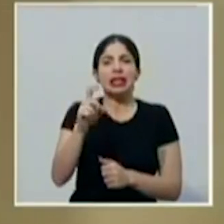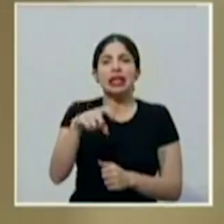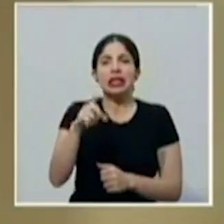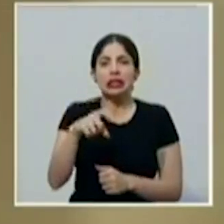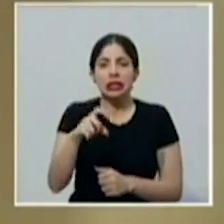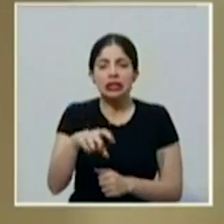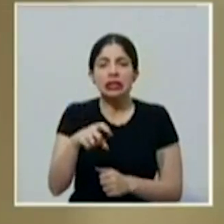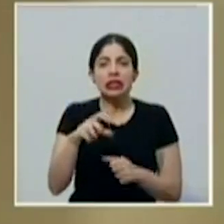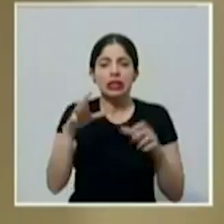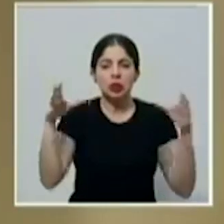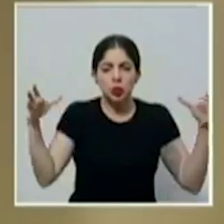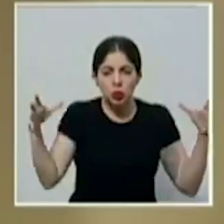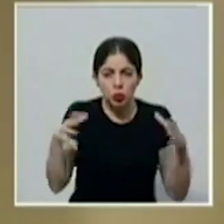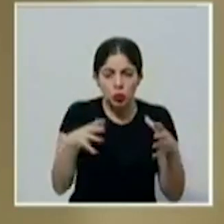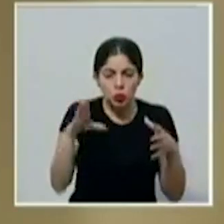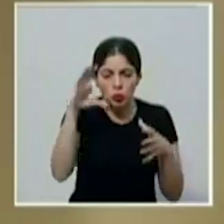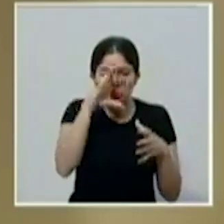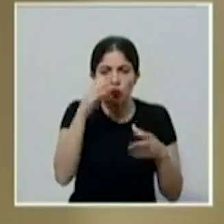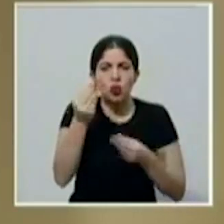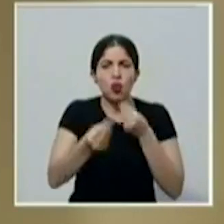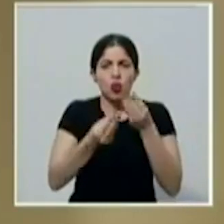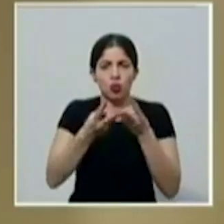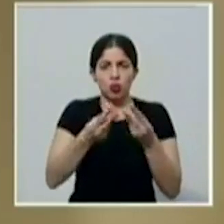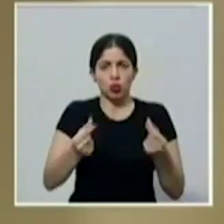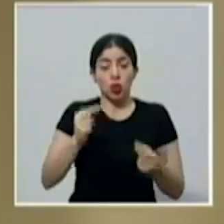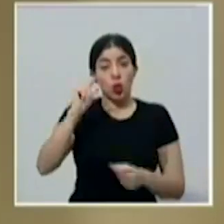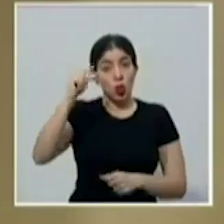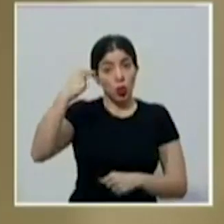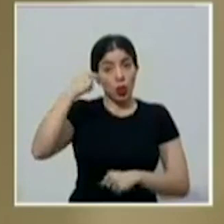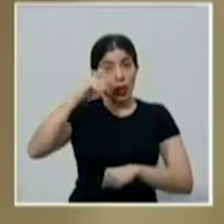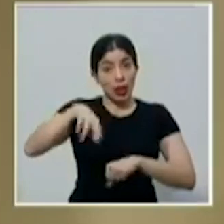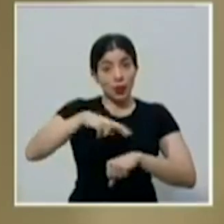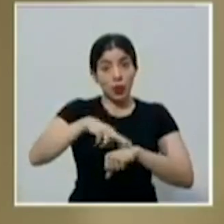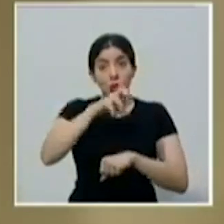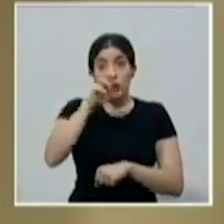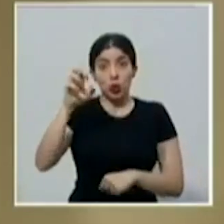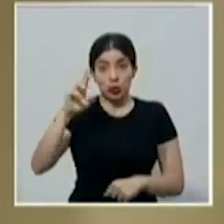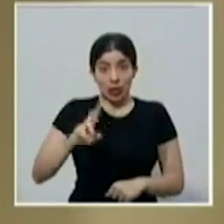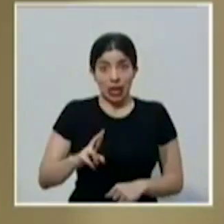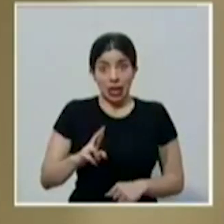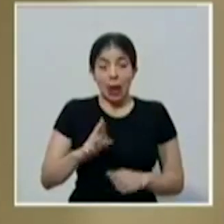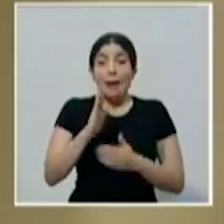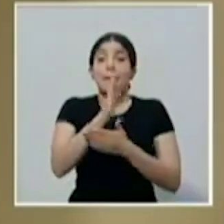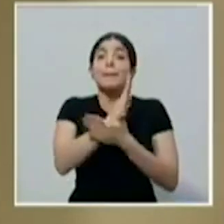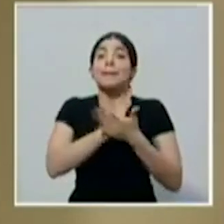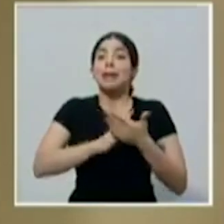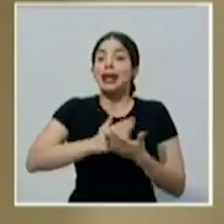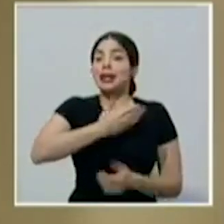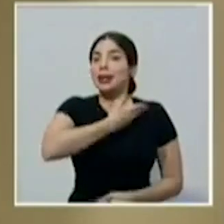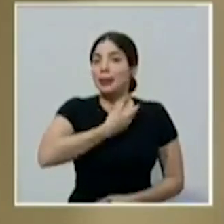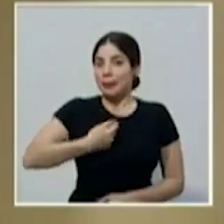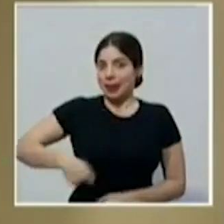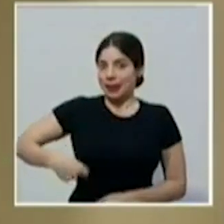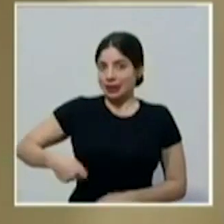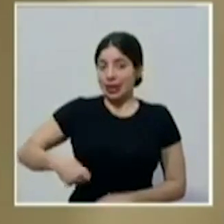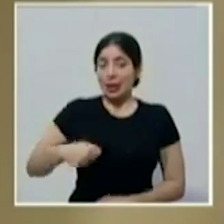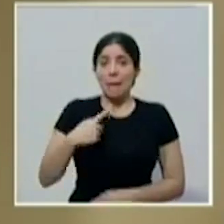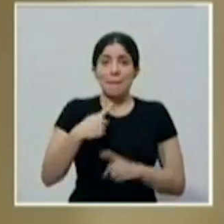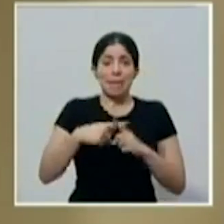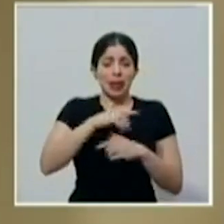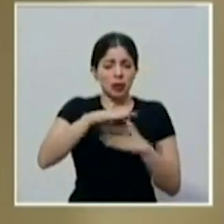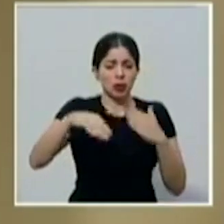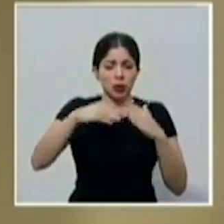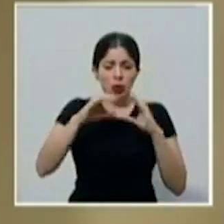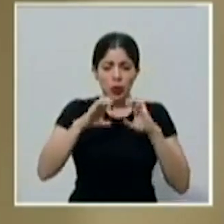conjunta. El gobierno de la República de Costa Rica, en nombre del presidente de la República y todo su